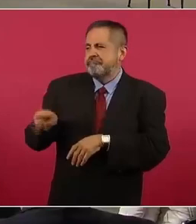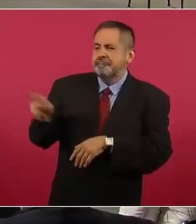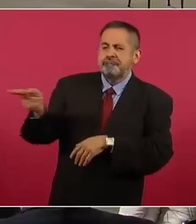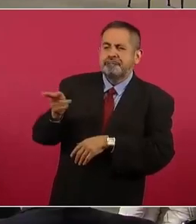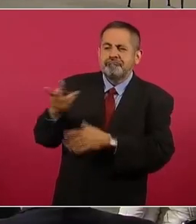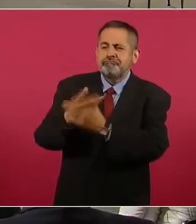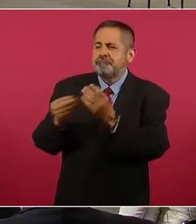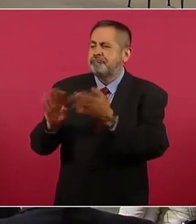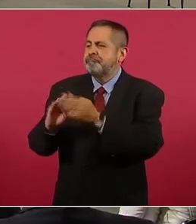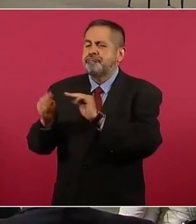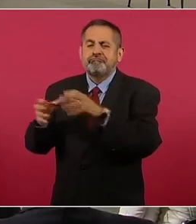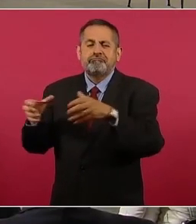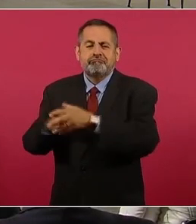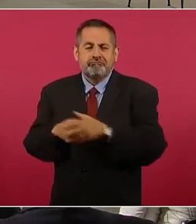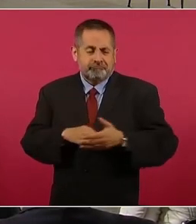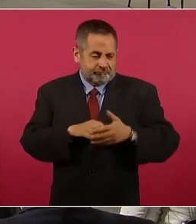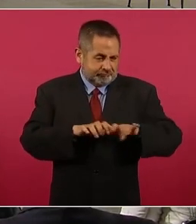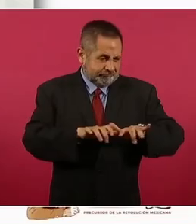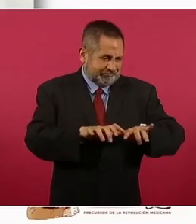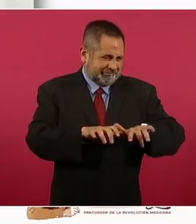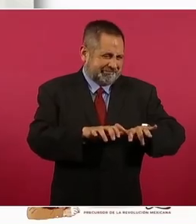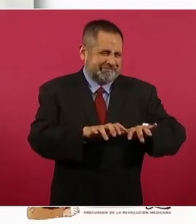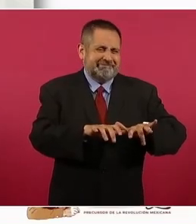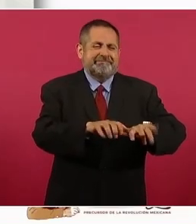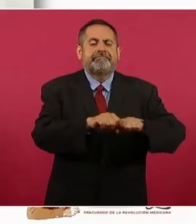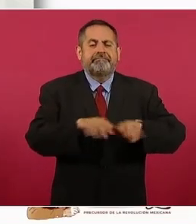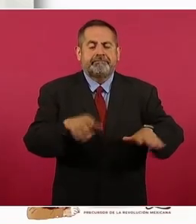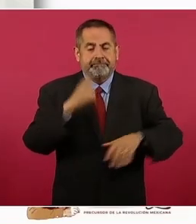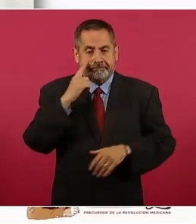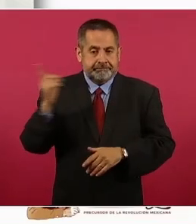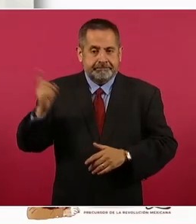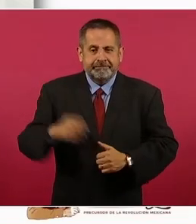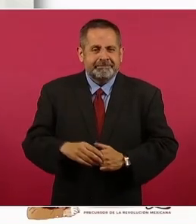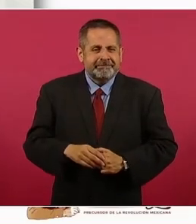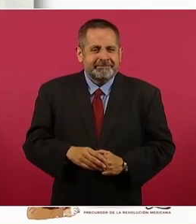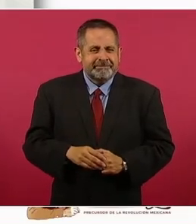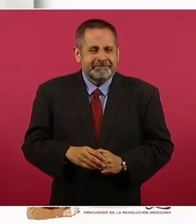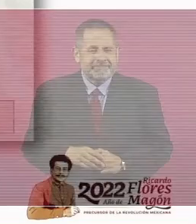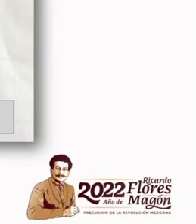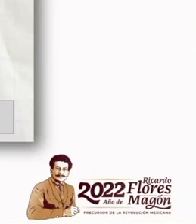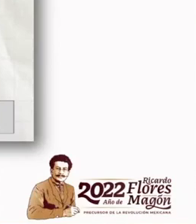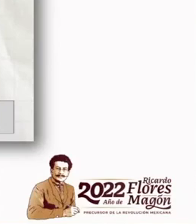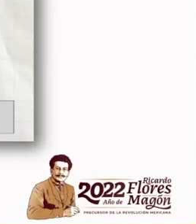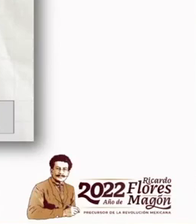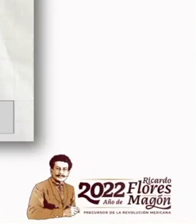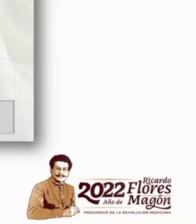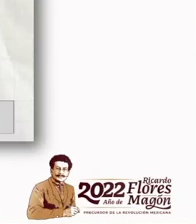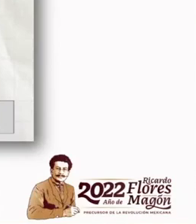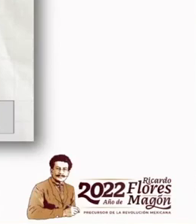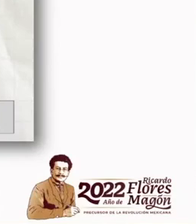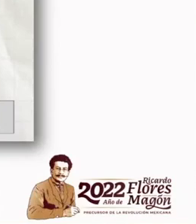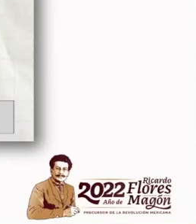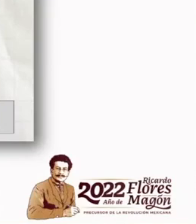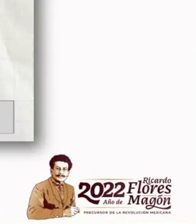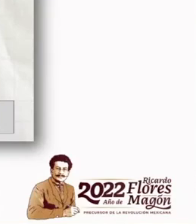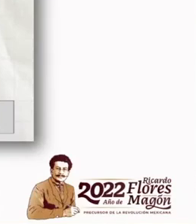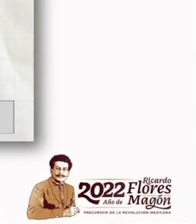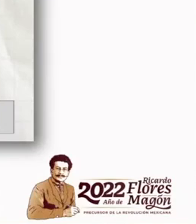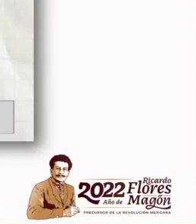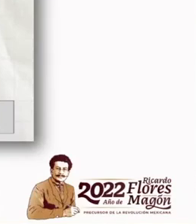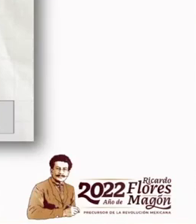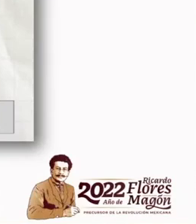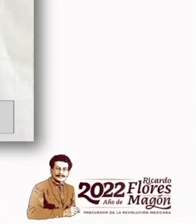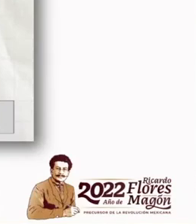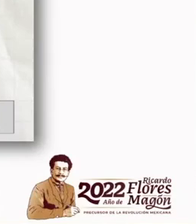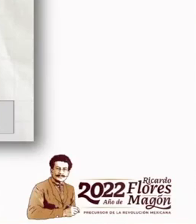Aquí vemos la gráfica del comportamiento de cuentas que lanzan todos sus tuits en menos de un minuto, lo